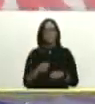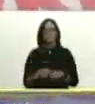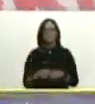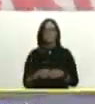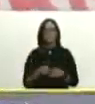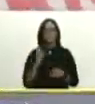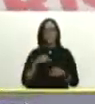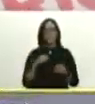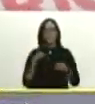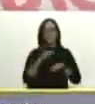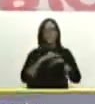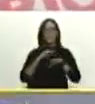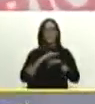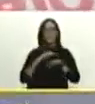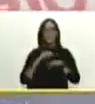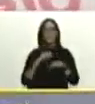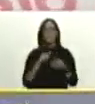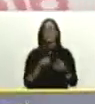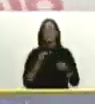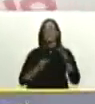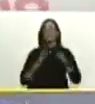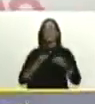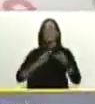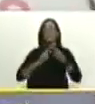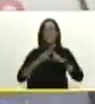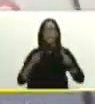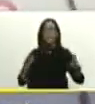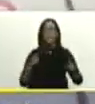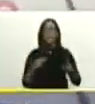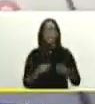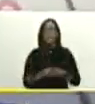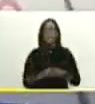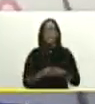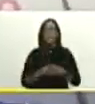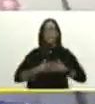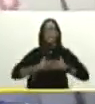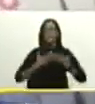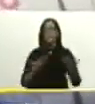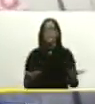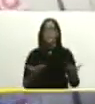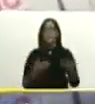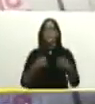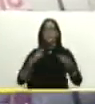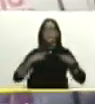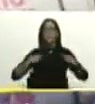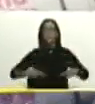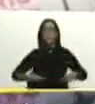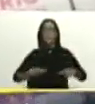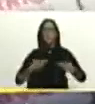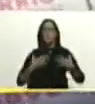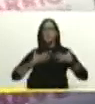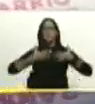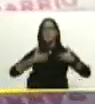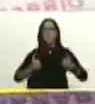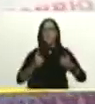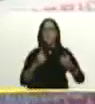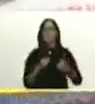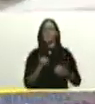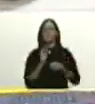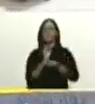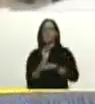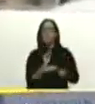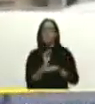equipo del Ministerio de Interior Justicia y Paz la dotación de implementos para salvamento resguardo rescate